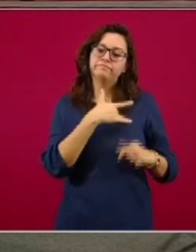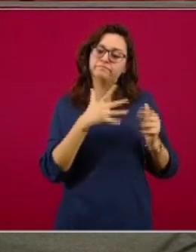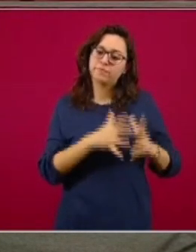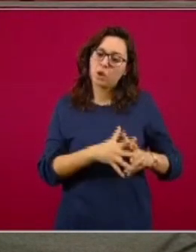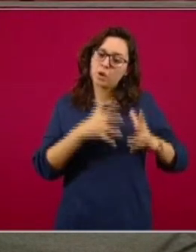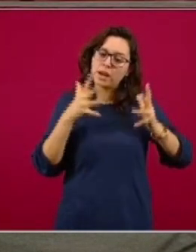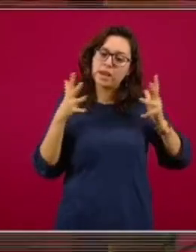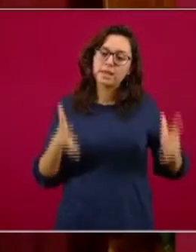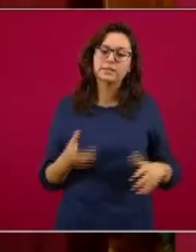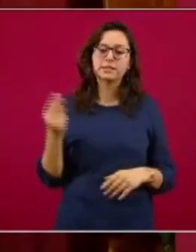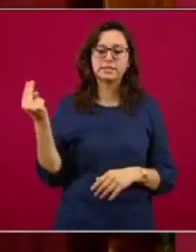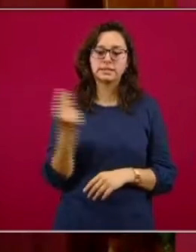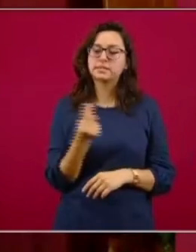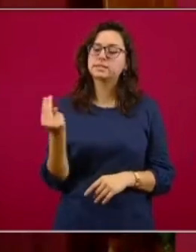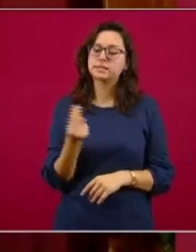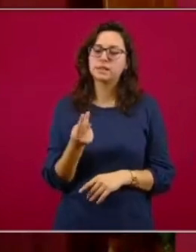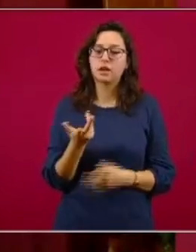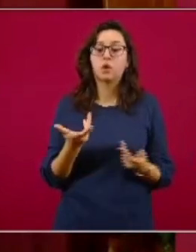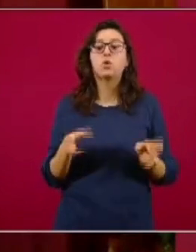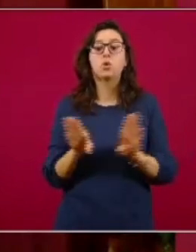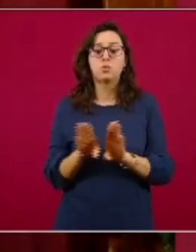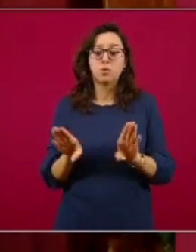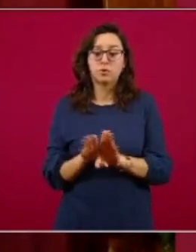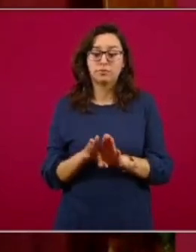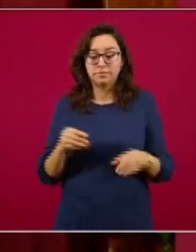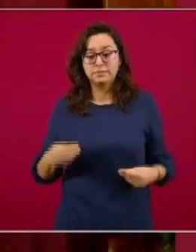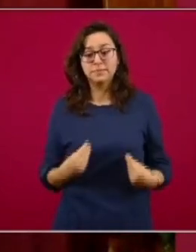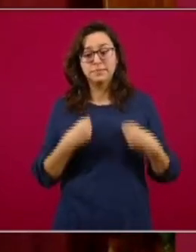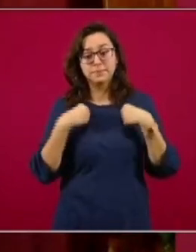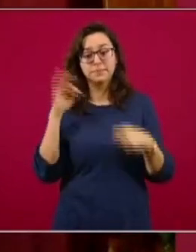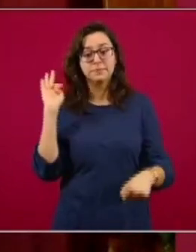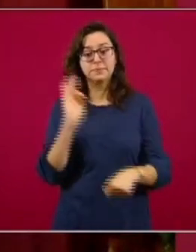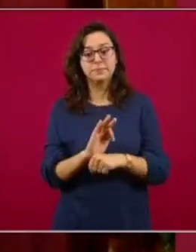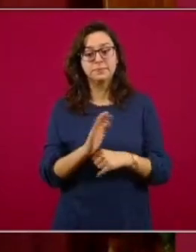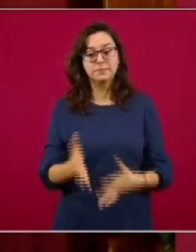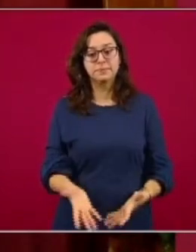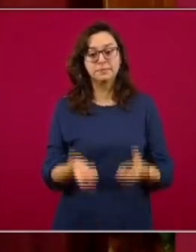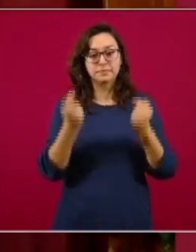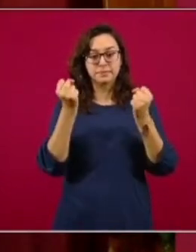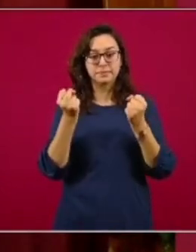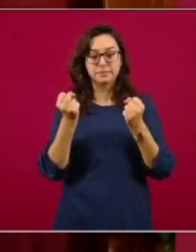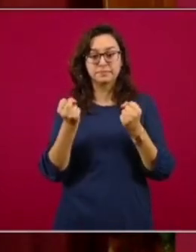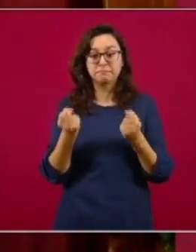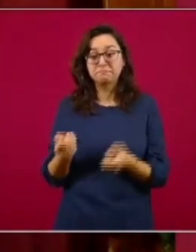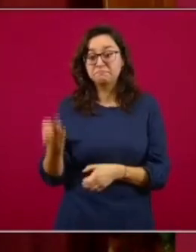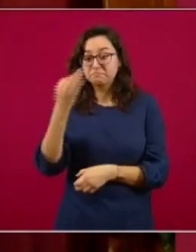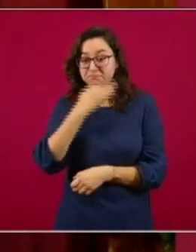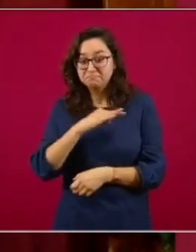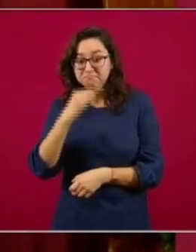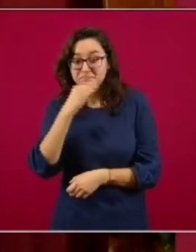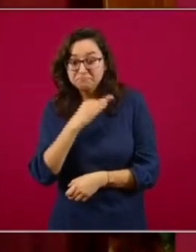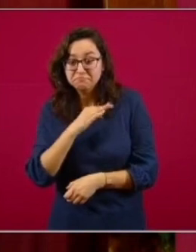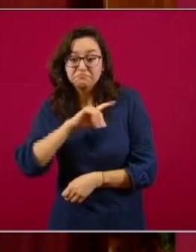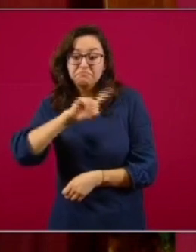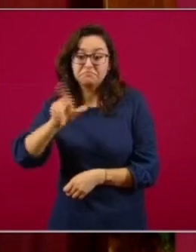Que nos ayuden a salvar vidas. Ninguna fiesta vale una vida.